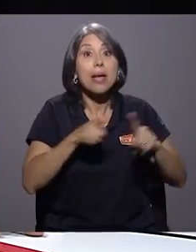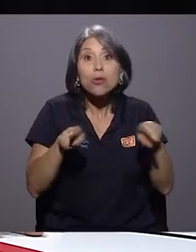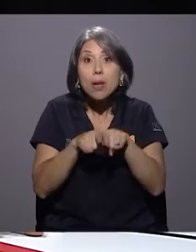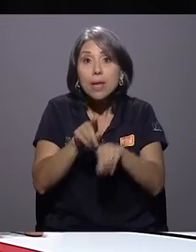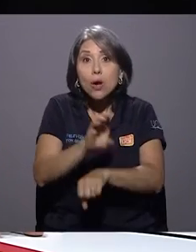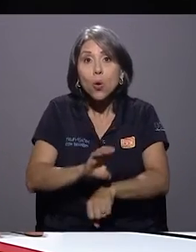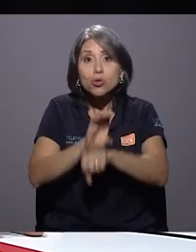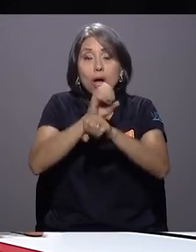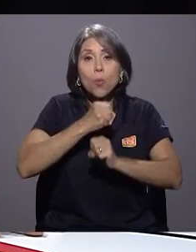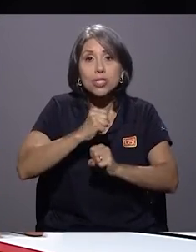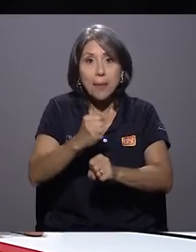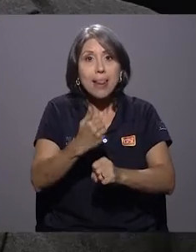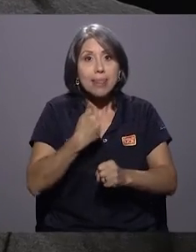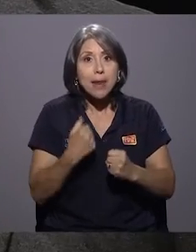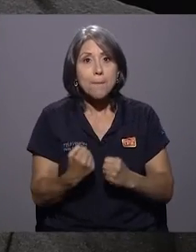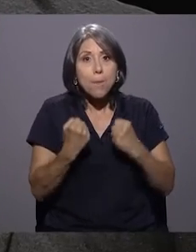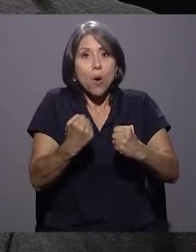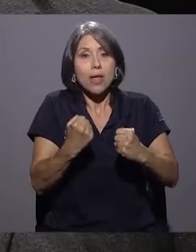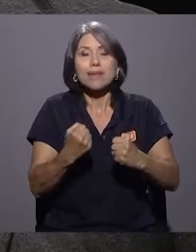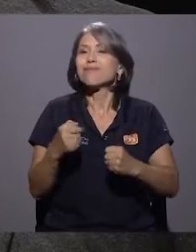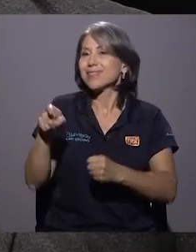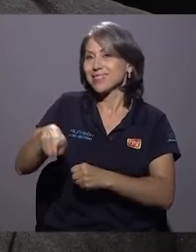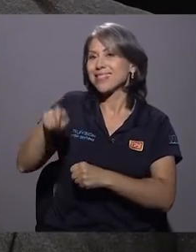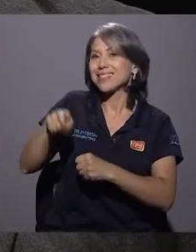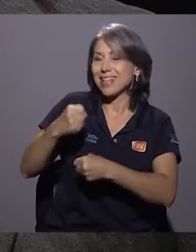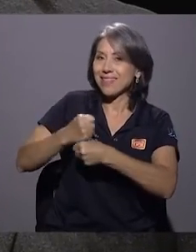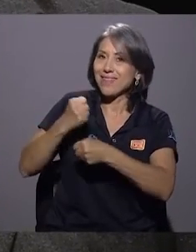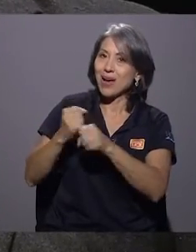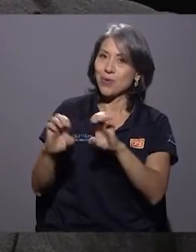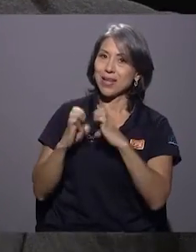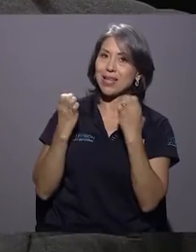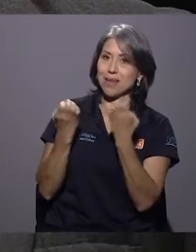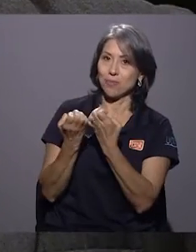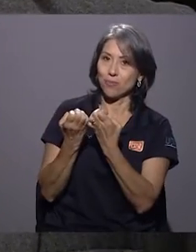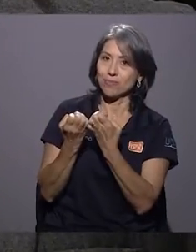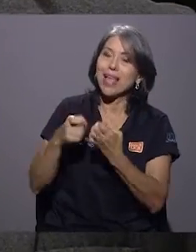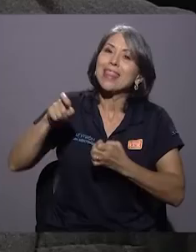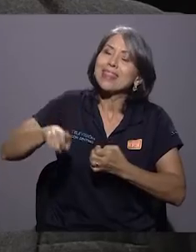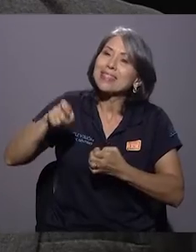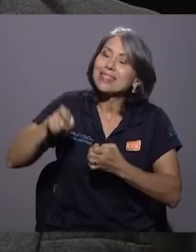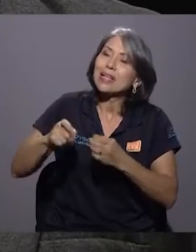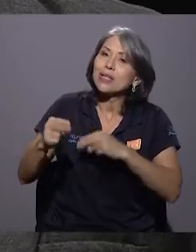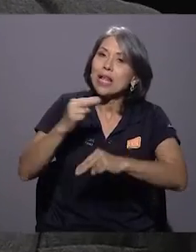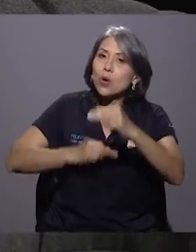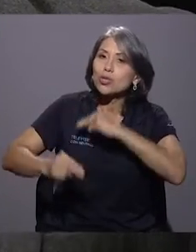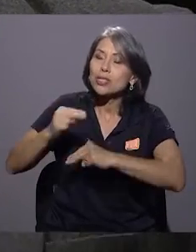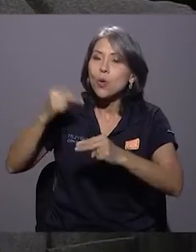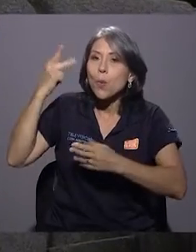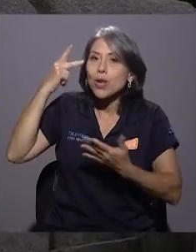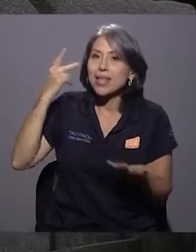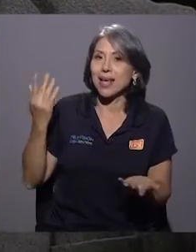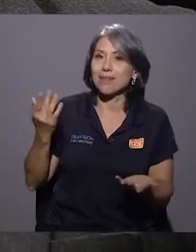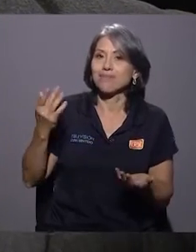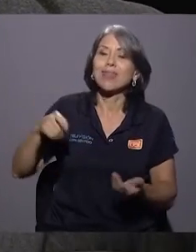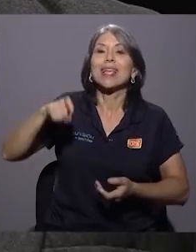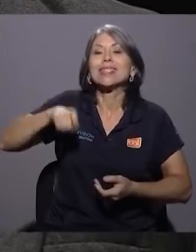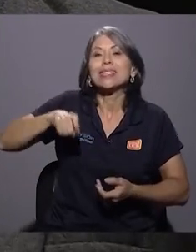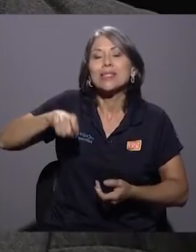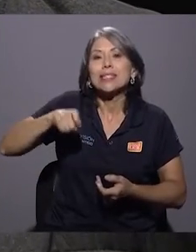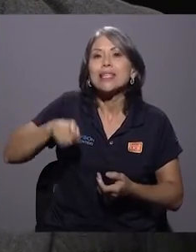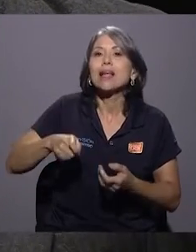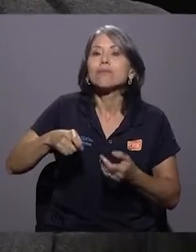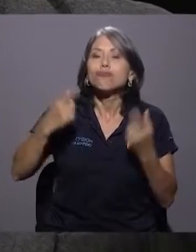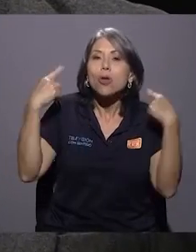también está en los consejos municipales. Por eso es que es indispensable el trabajo de equipo, por eso es que es indispensable la negociación política, por eso es que es